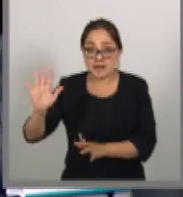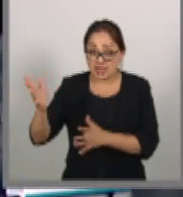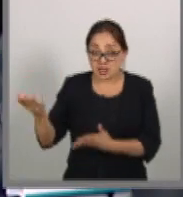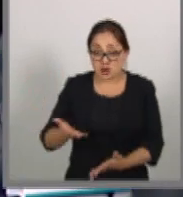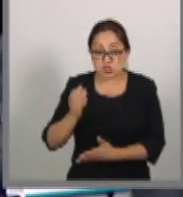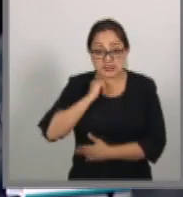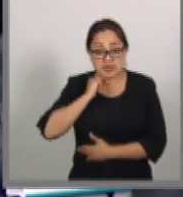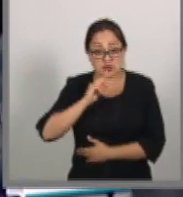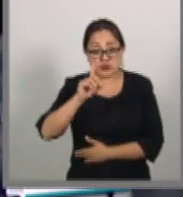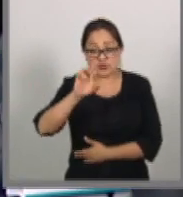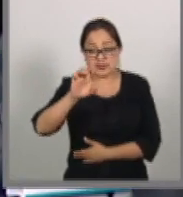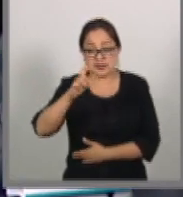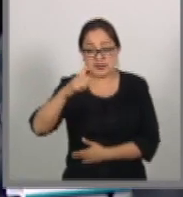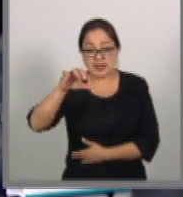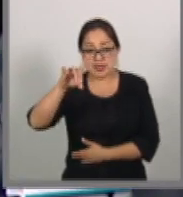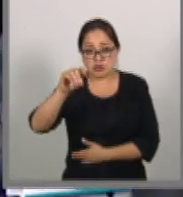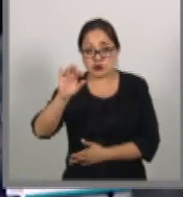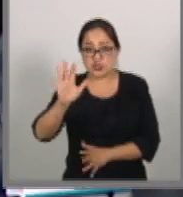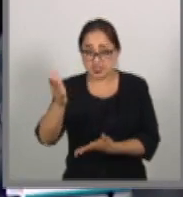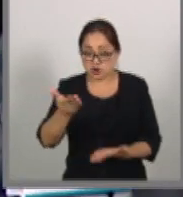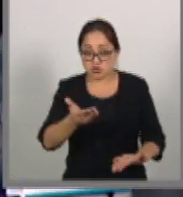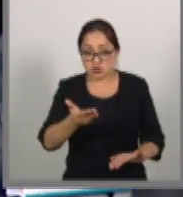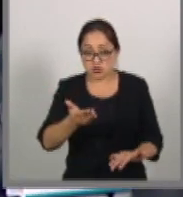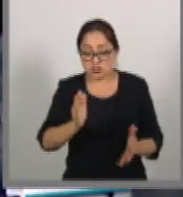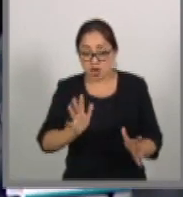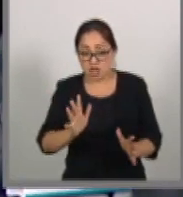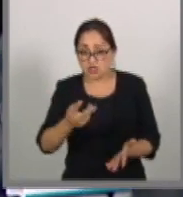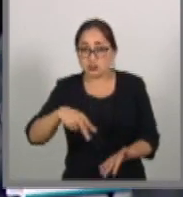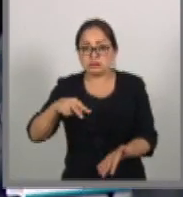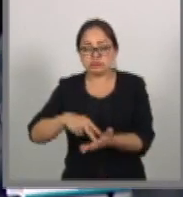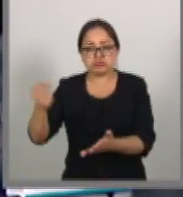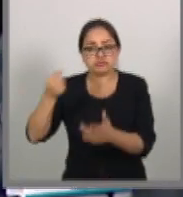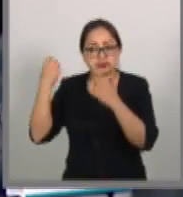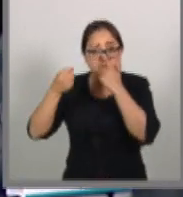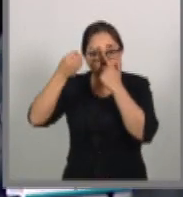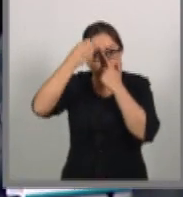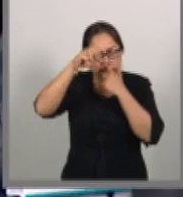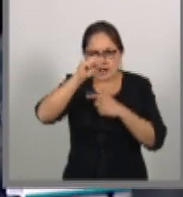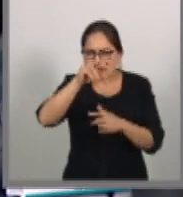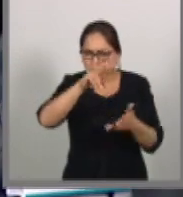...senador Delgado, por favor, para, supongo, hablar en contra.